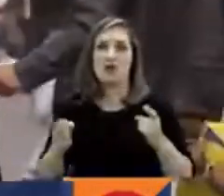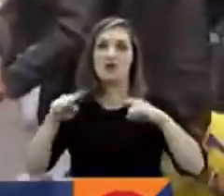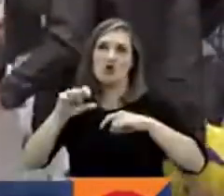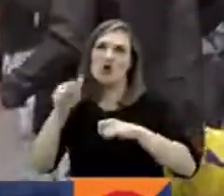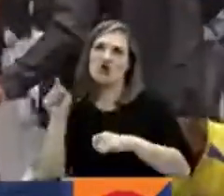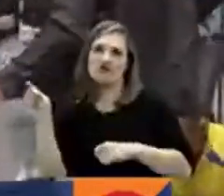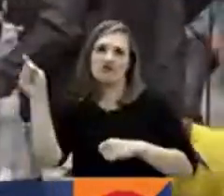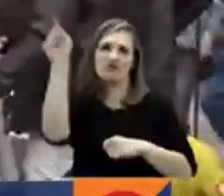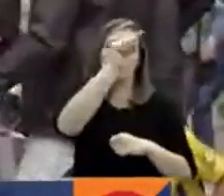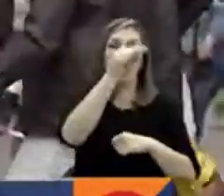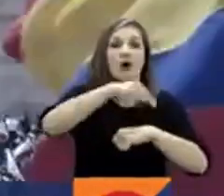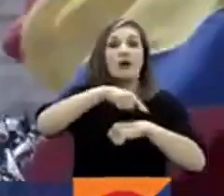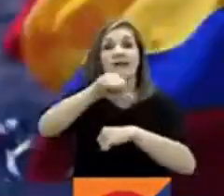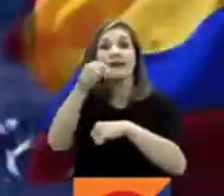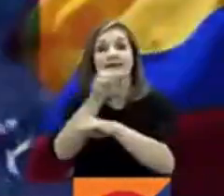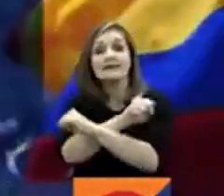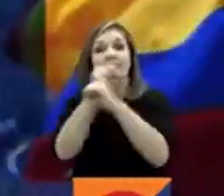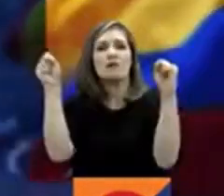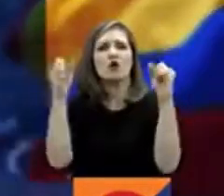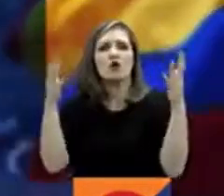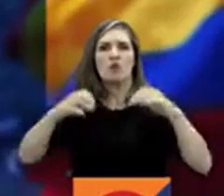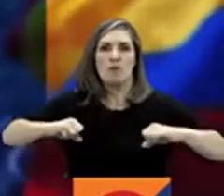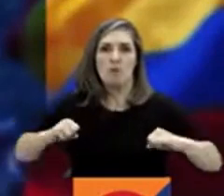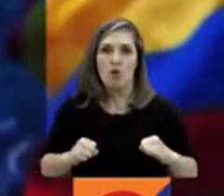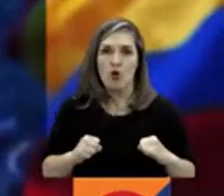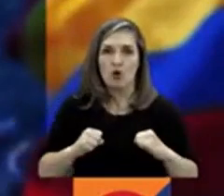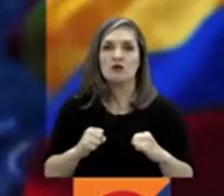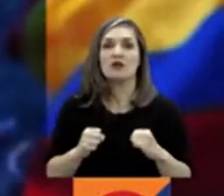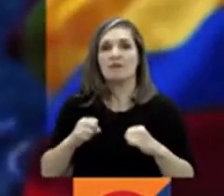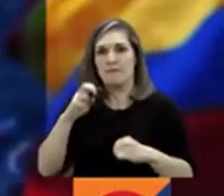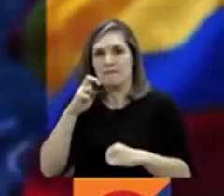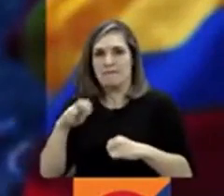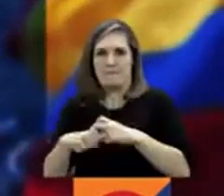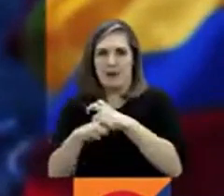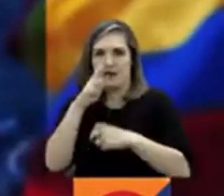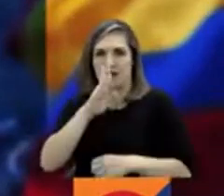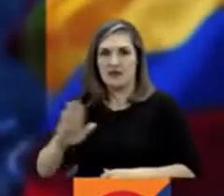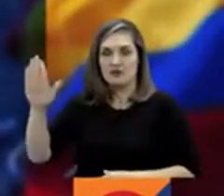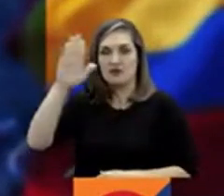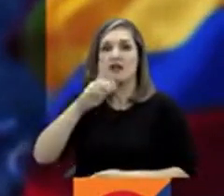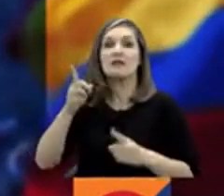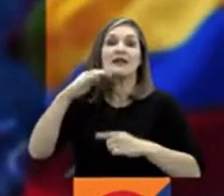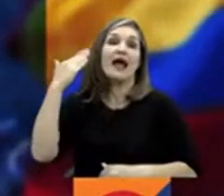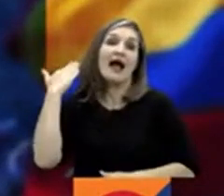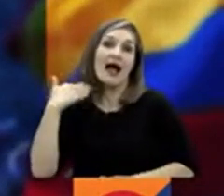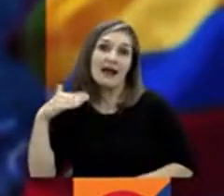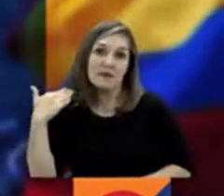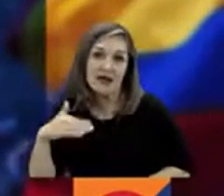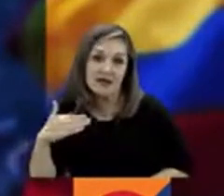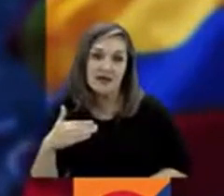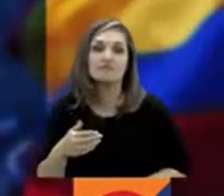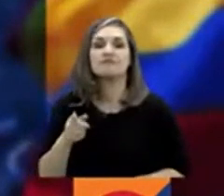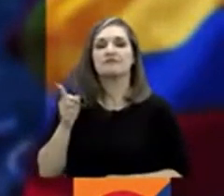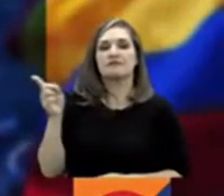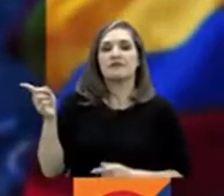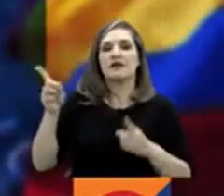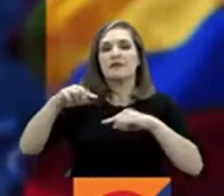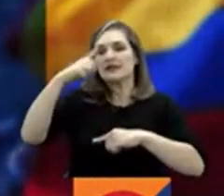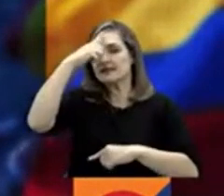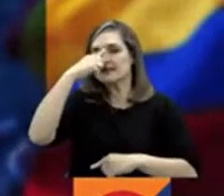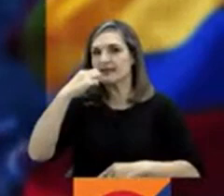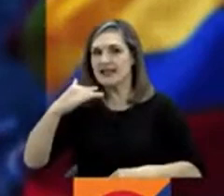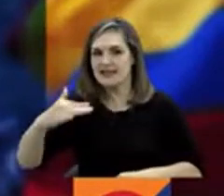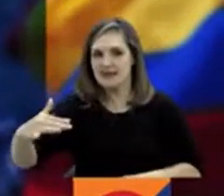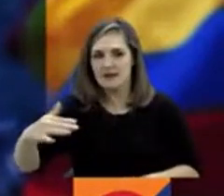10 de la mañana en algunas ciudades como Bogotá, Parque Nacional. Armenia, Plaza de Bolívar. Santa Marta, Plazoleta del Camellón. Pereira,